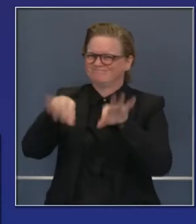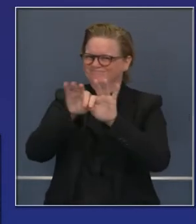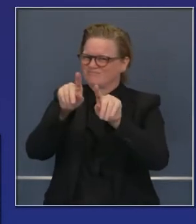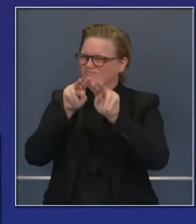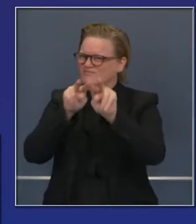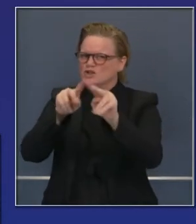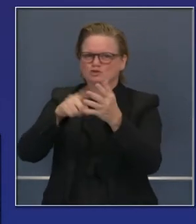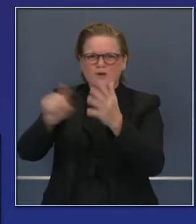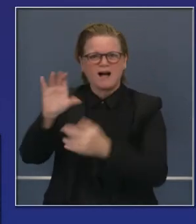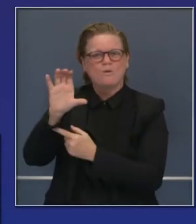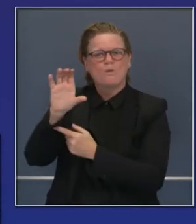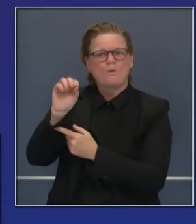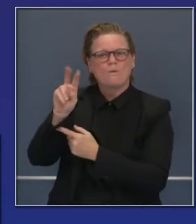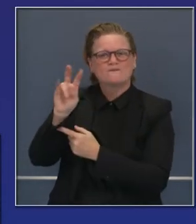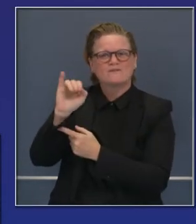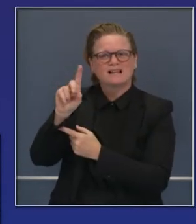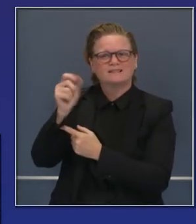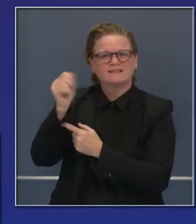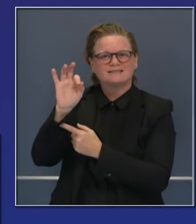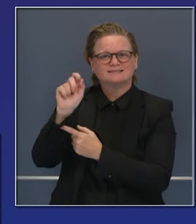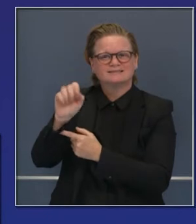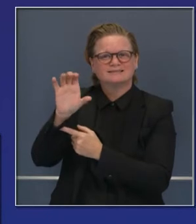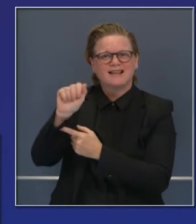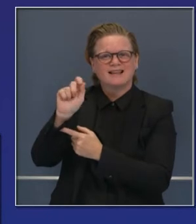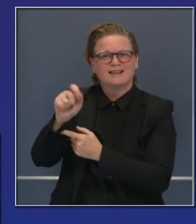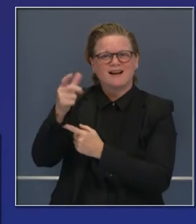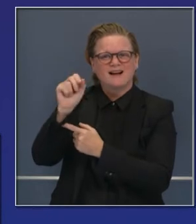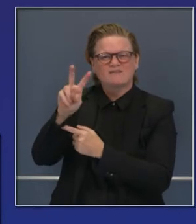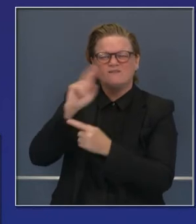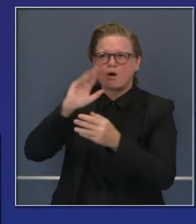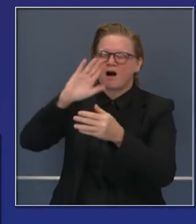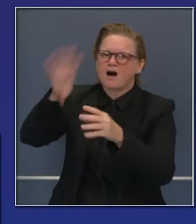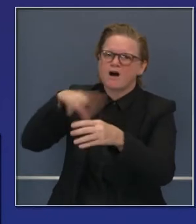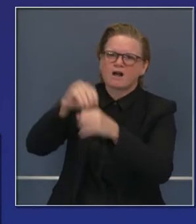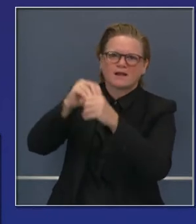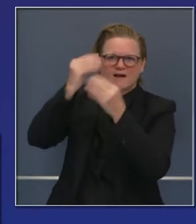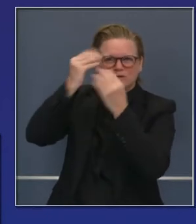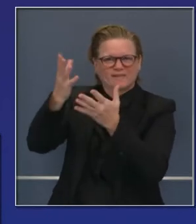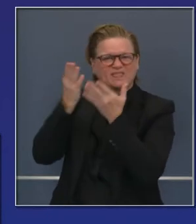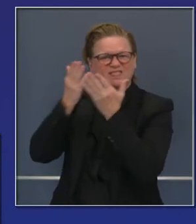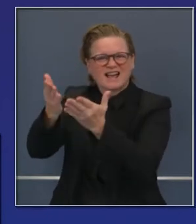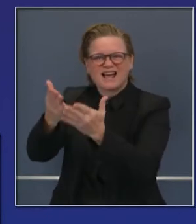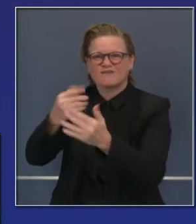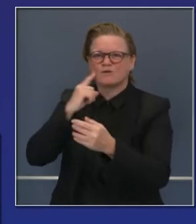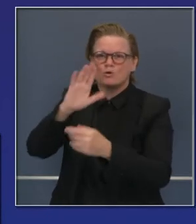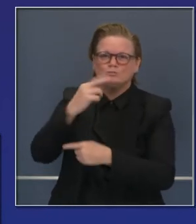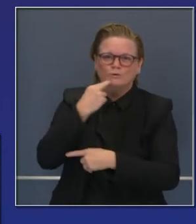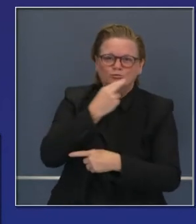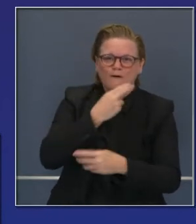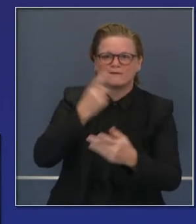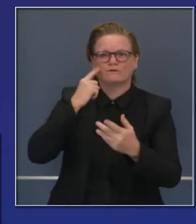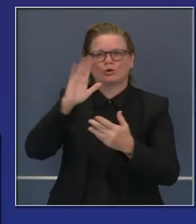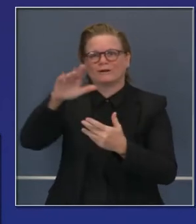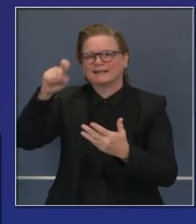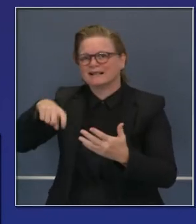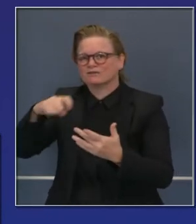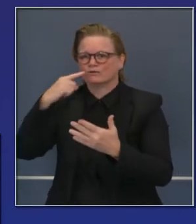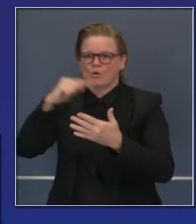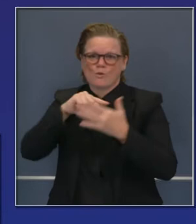en el sitio web para aprender más acerca de Great Plates. Tal vez funcione para usted y su negocio, tal vez no.